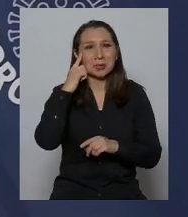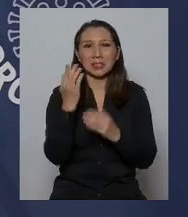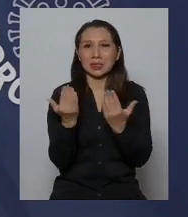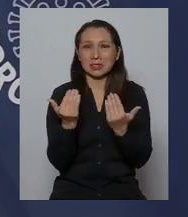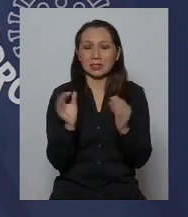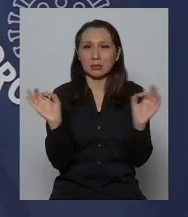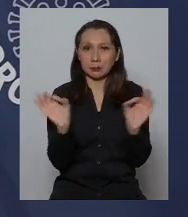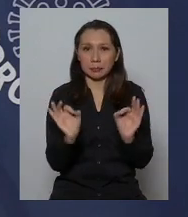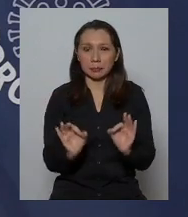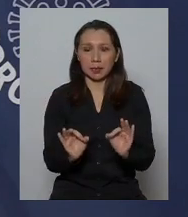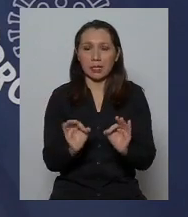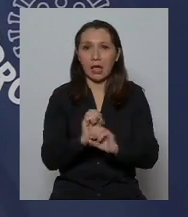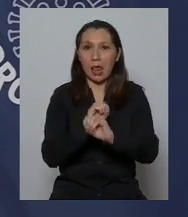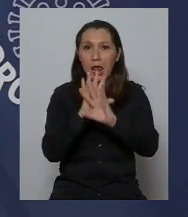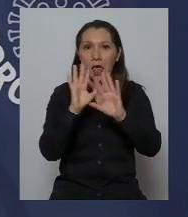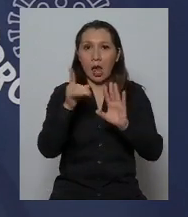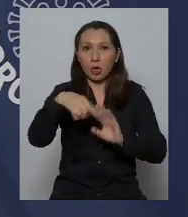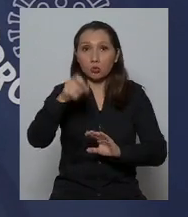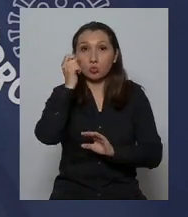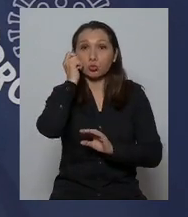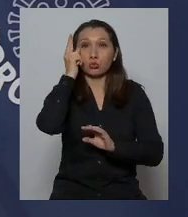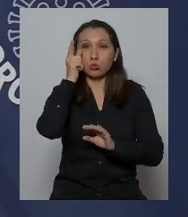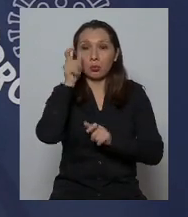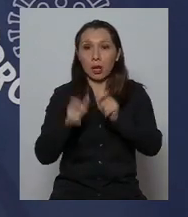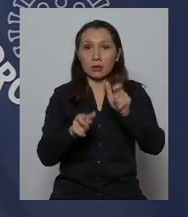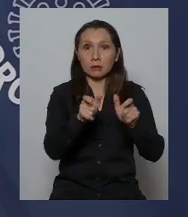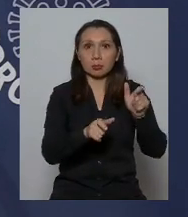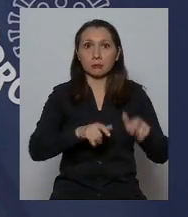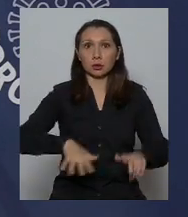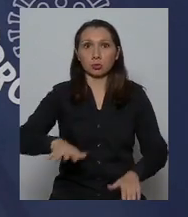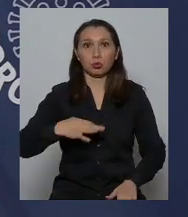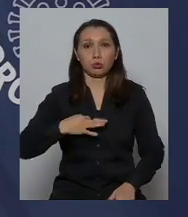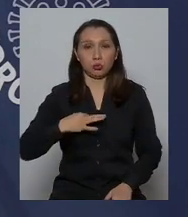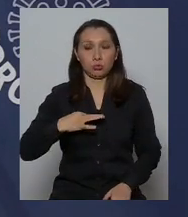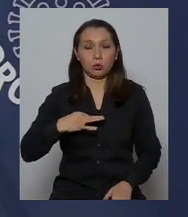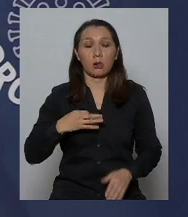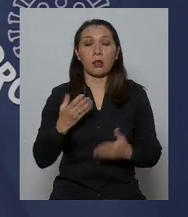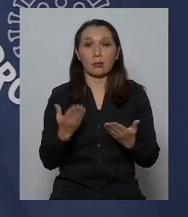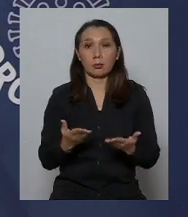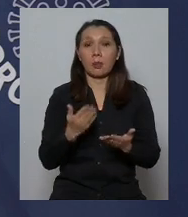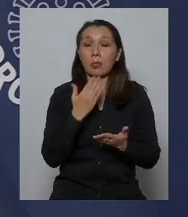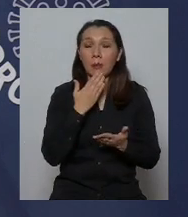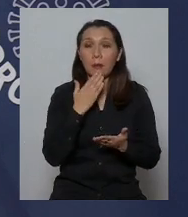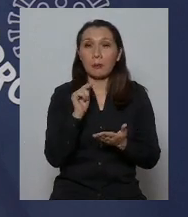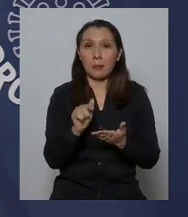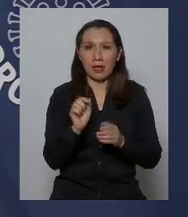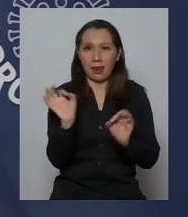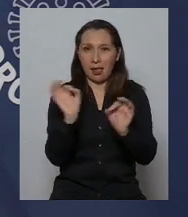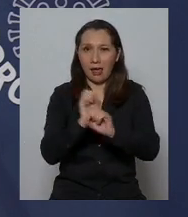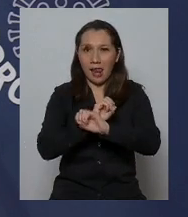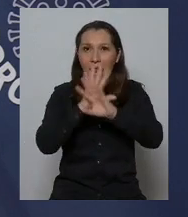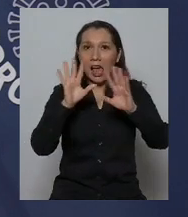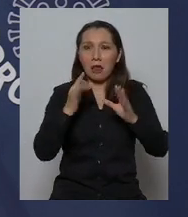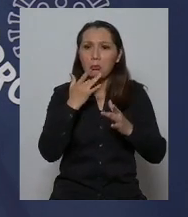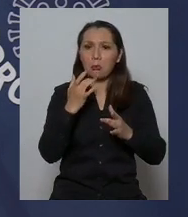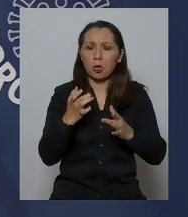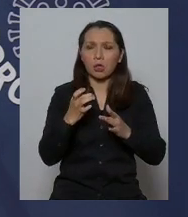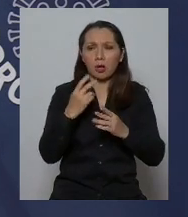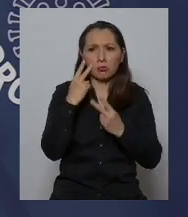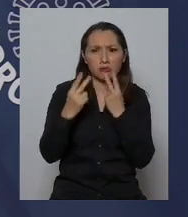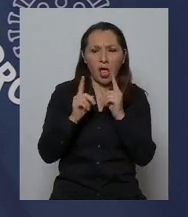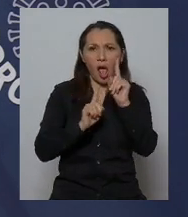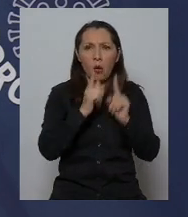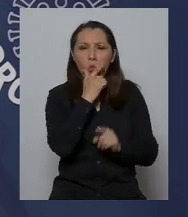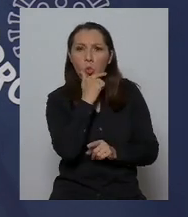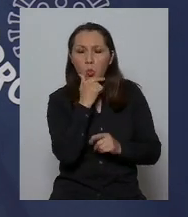necesario poner en conocimiento a la ciudadanía y aclarar también porque se han manifestado